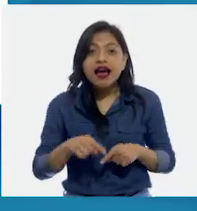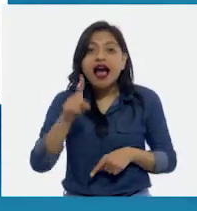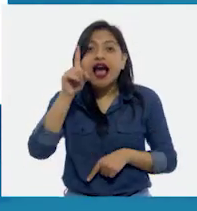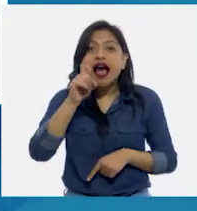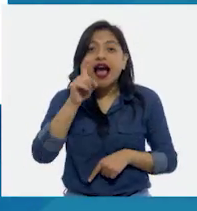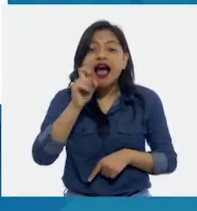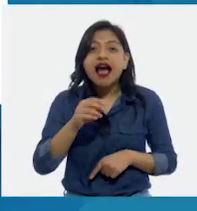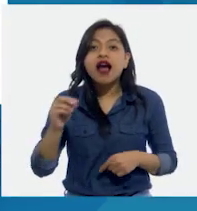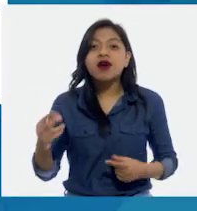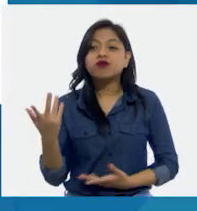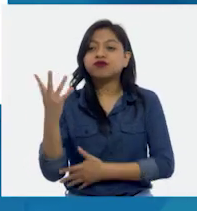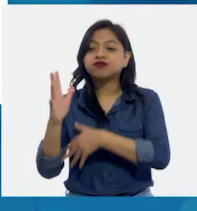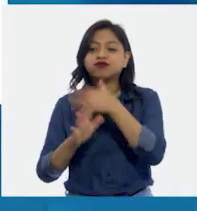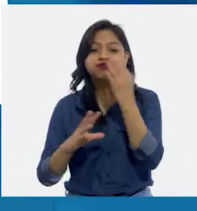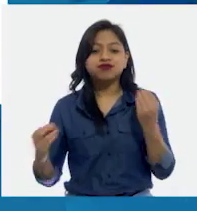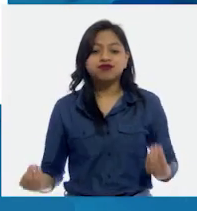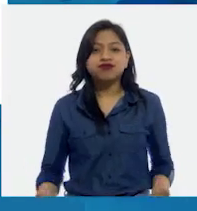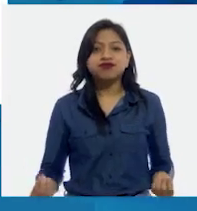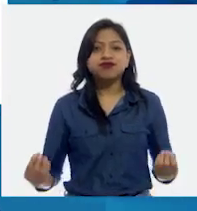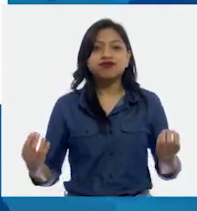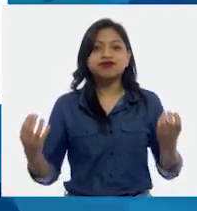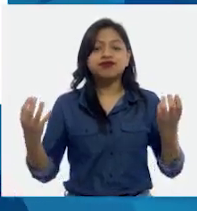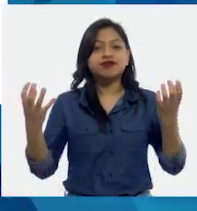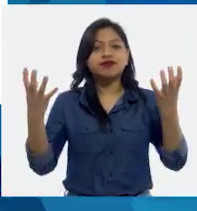corazón de la selva nace.